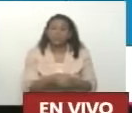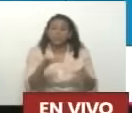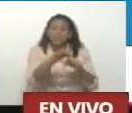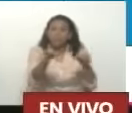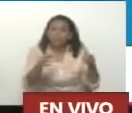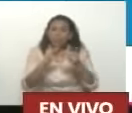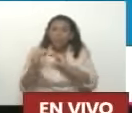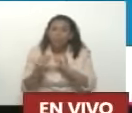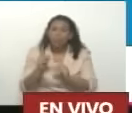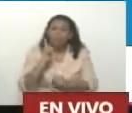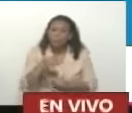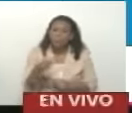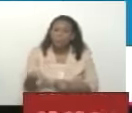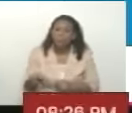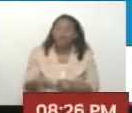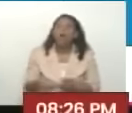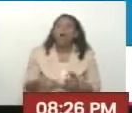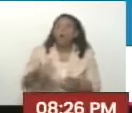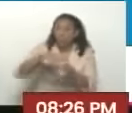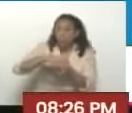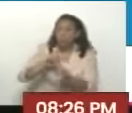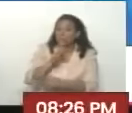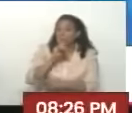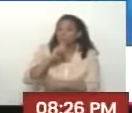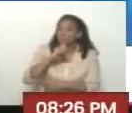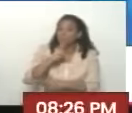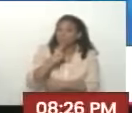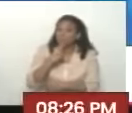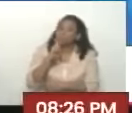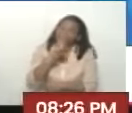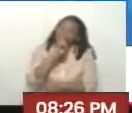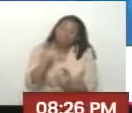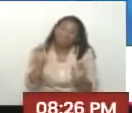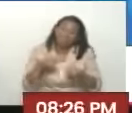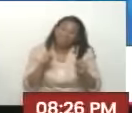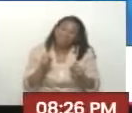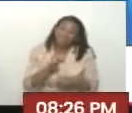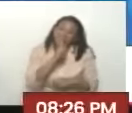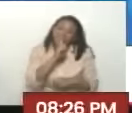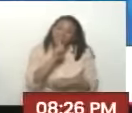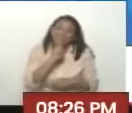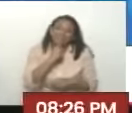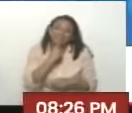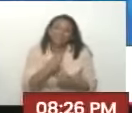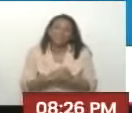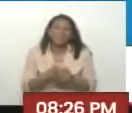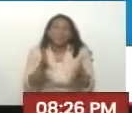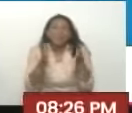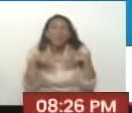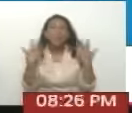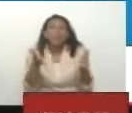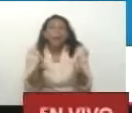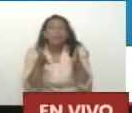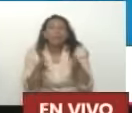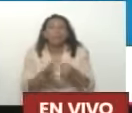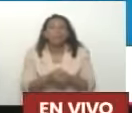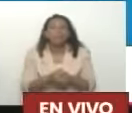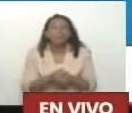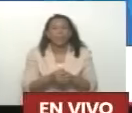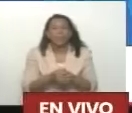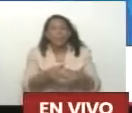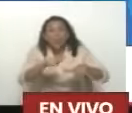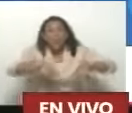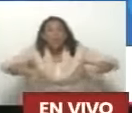comunal Sí Tu voto es secreto ¿Verdad? Sí Aunque me ¿Qué ganó ahí? Pues dime Bueno